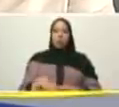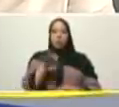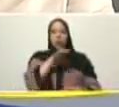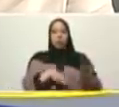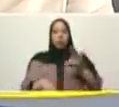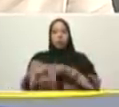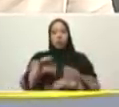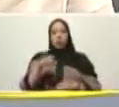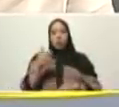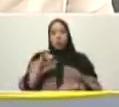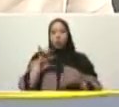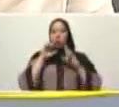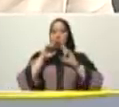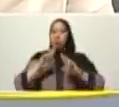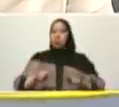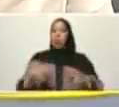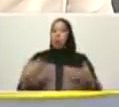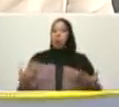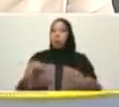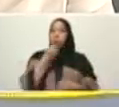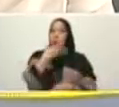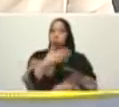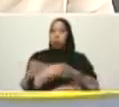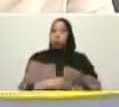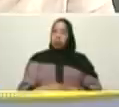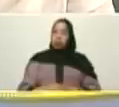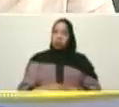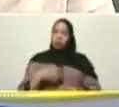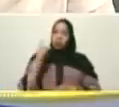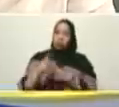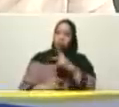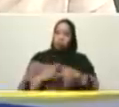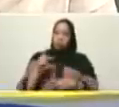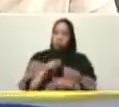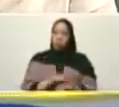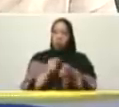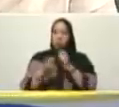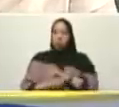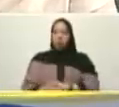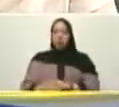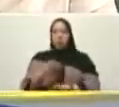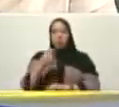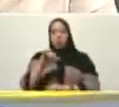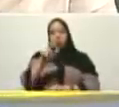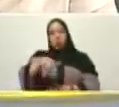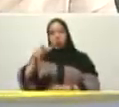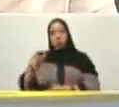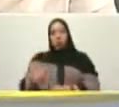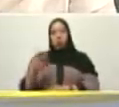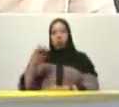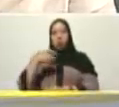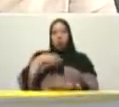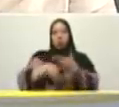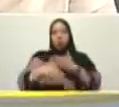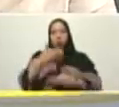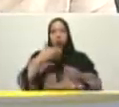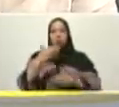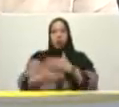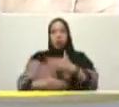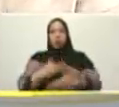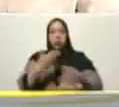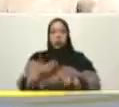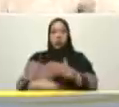dando resultados en sustitución de procesos de tecnología de piezas de partes de repuestos